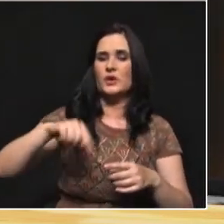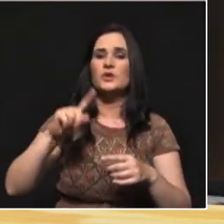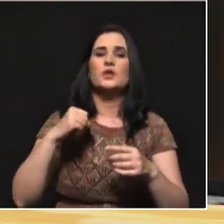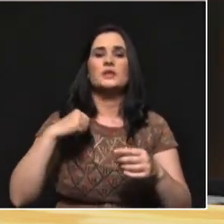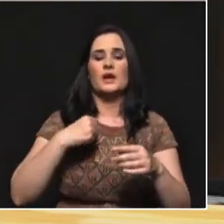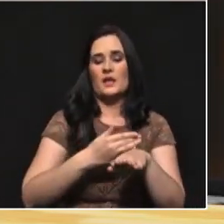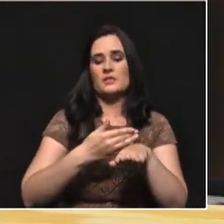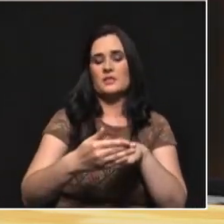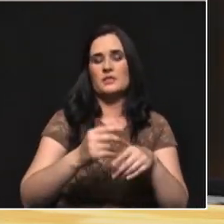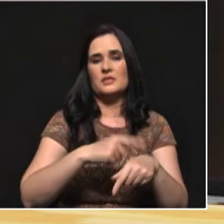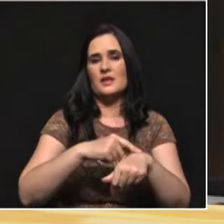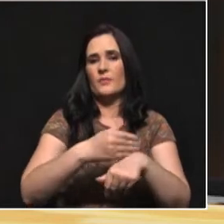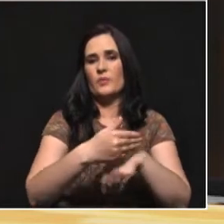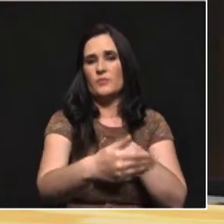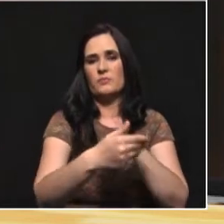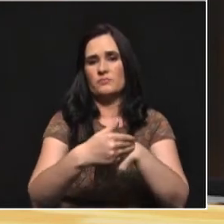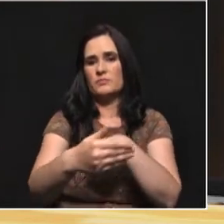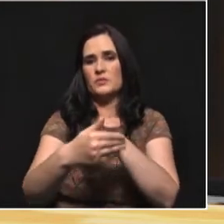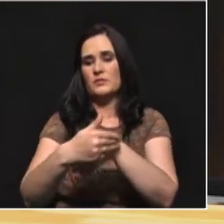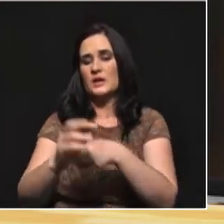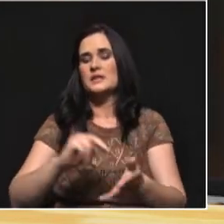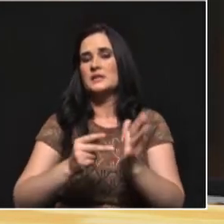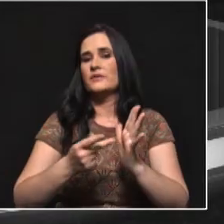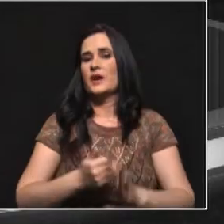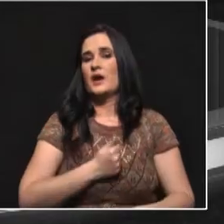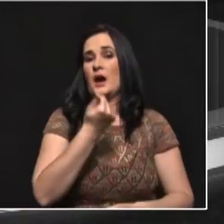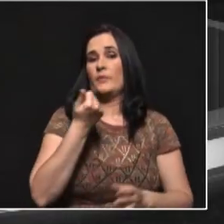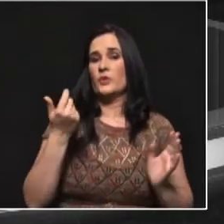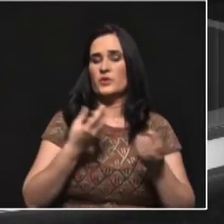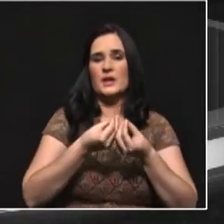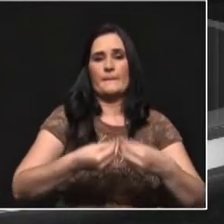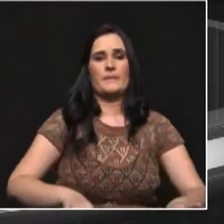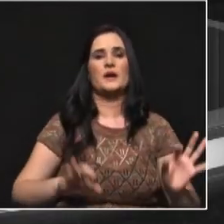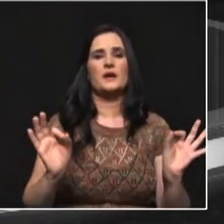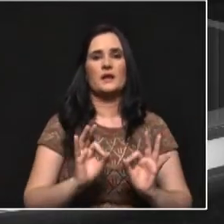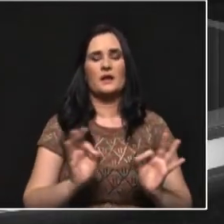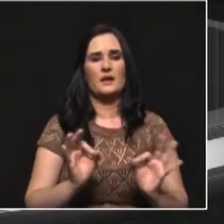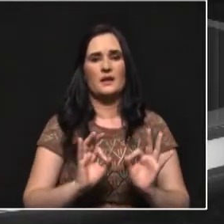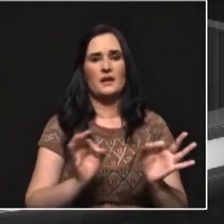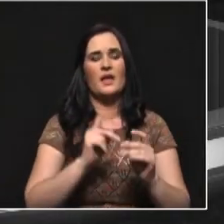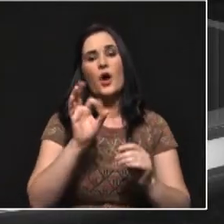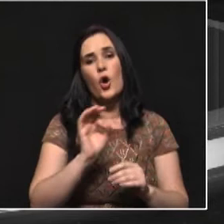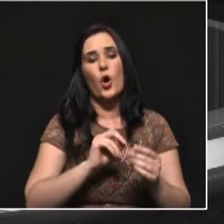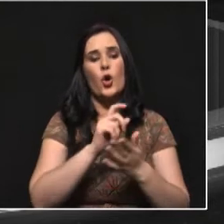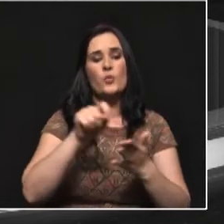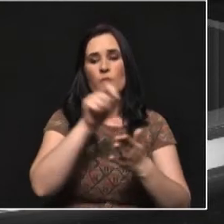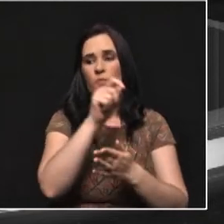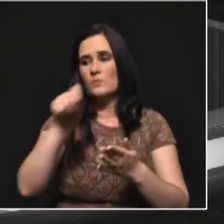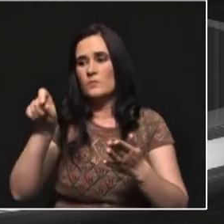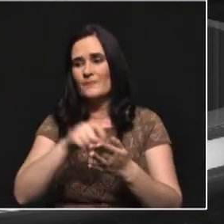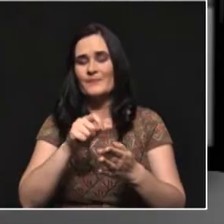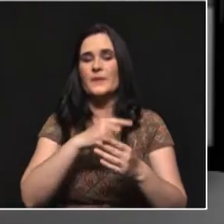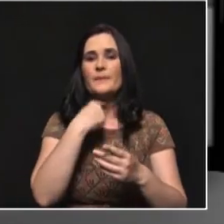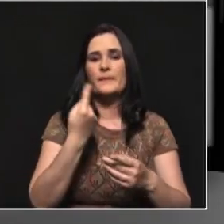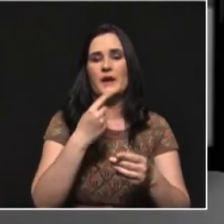periodos y por tanto hay que aprovecharlos y no desperdiciarlos votando o anulando votos o todas estas dinámicas que